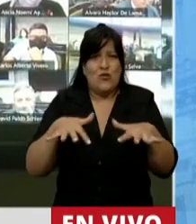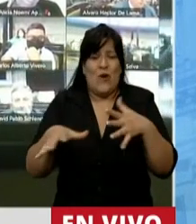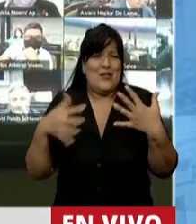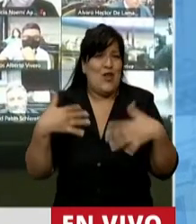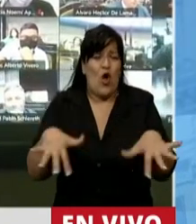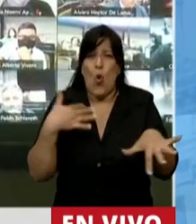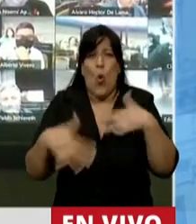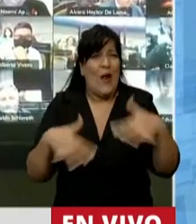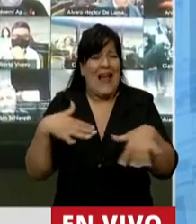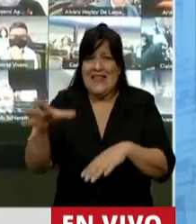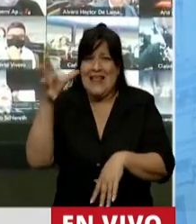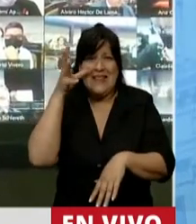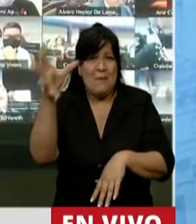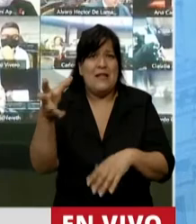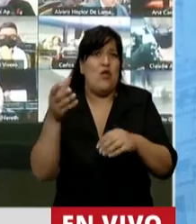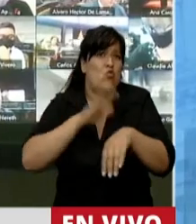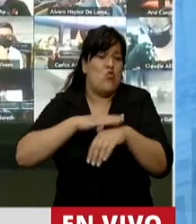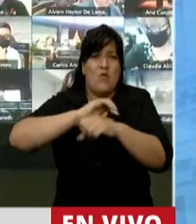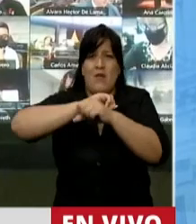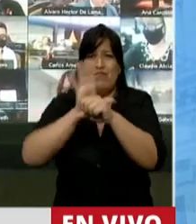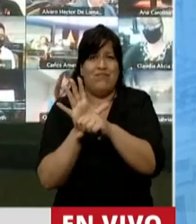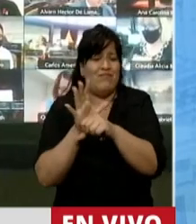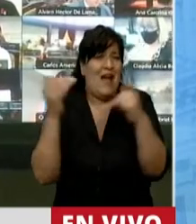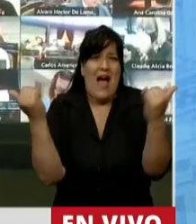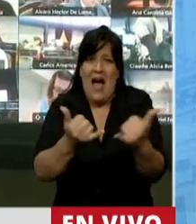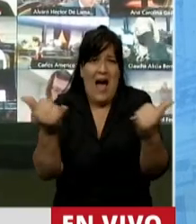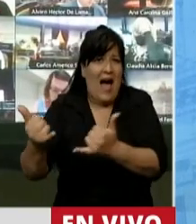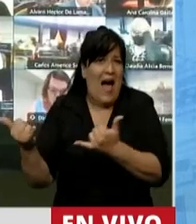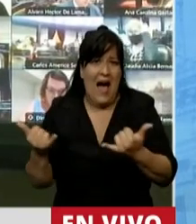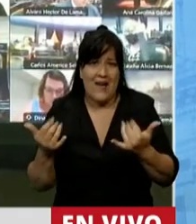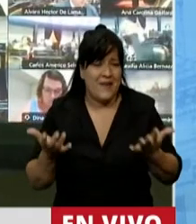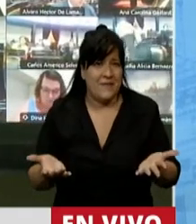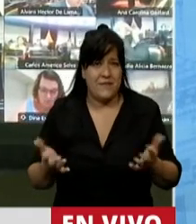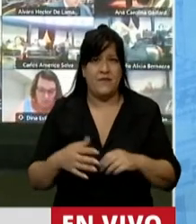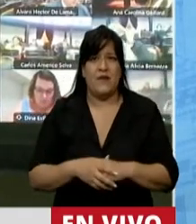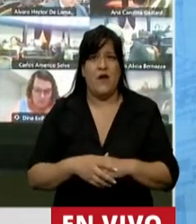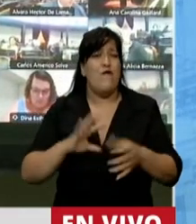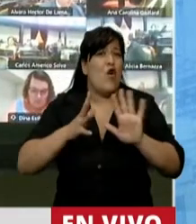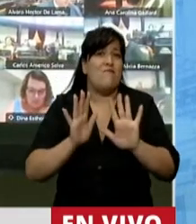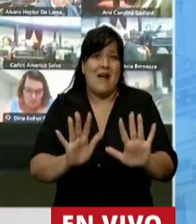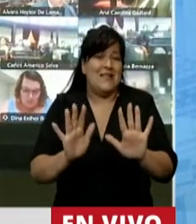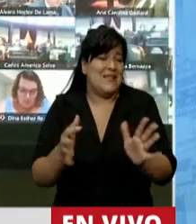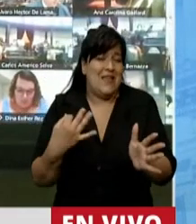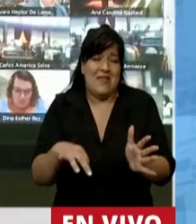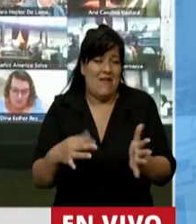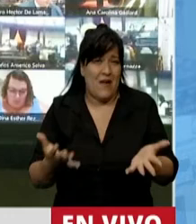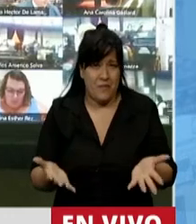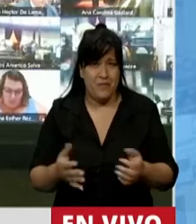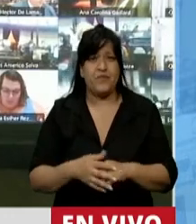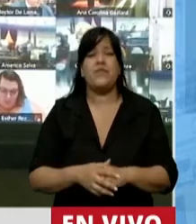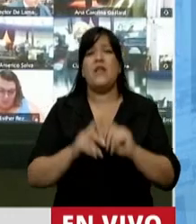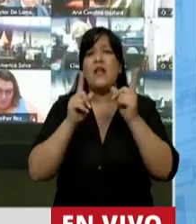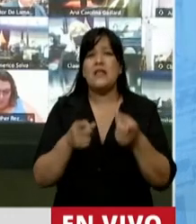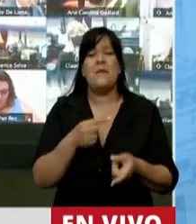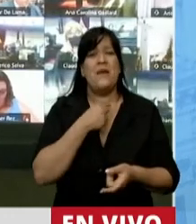extrema urgencia ante una pandemia que nos abraza y que no nos toca vivir de otra manera. Quiero también,